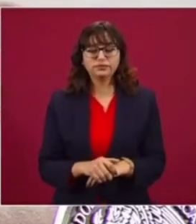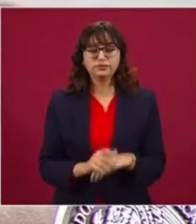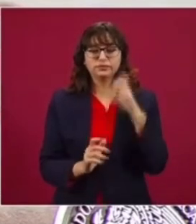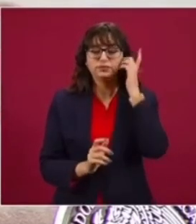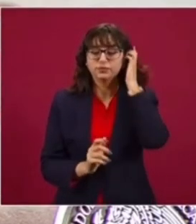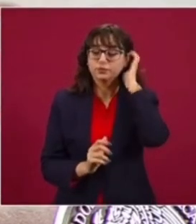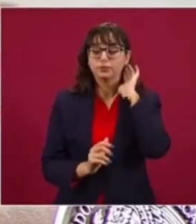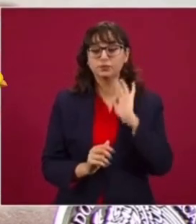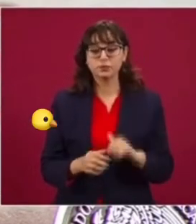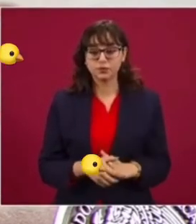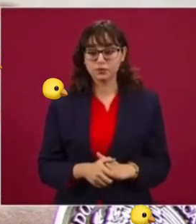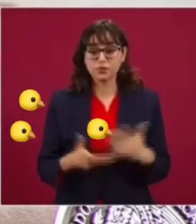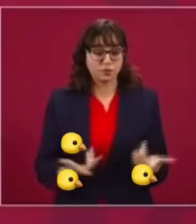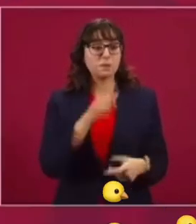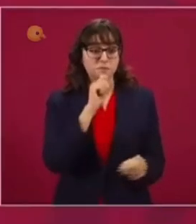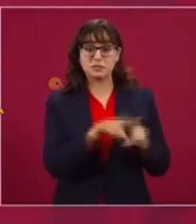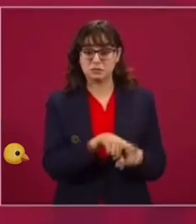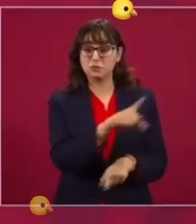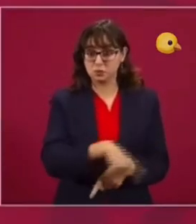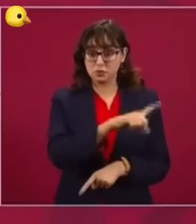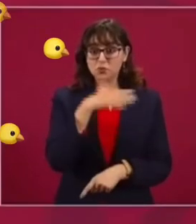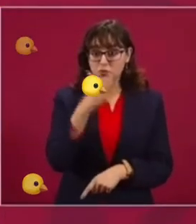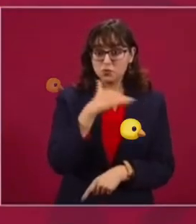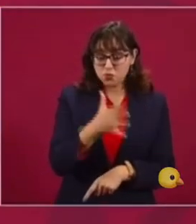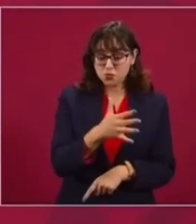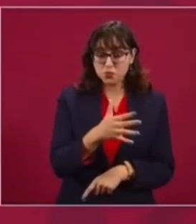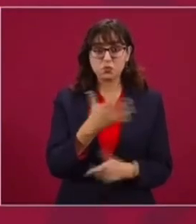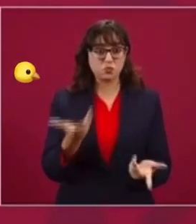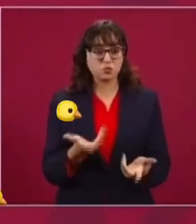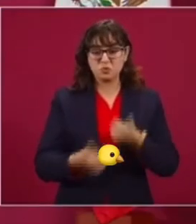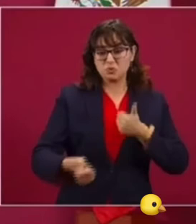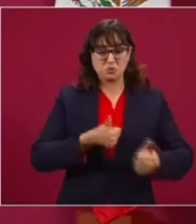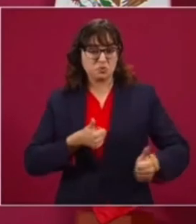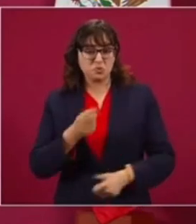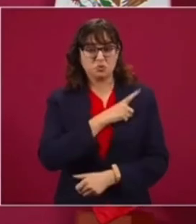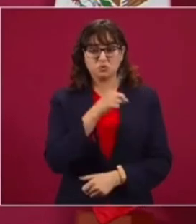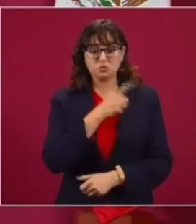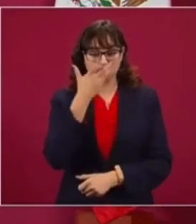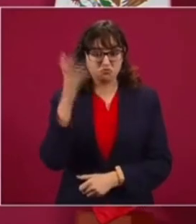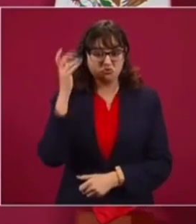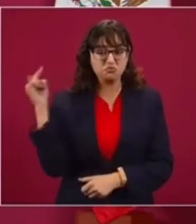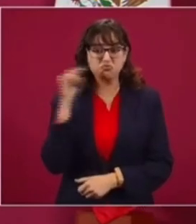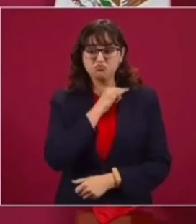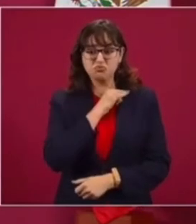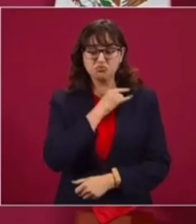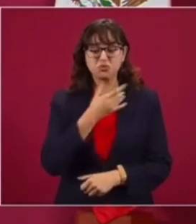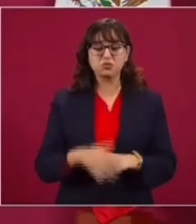así como conservadurismo es sinónimo de corrupción, individualismo, de hipocresía,